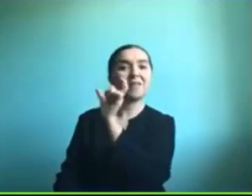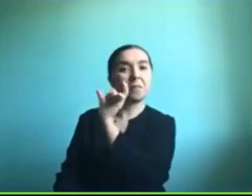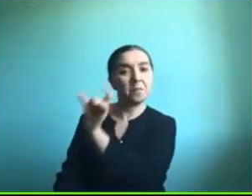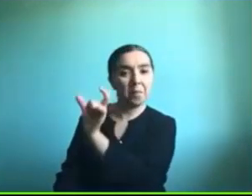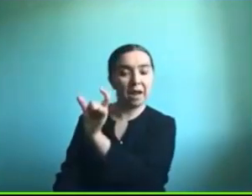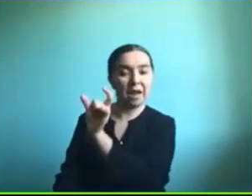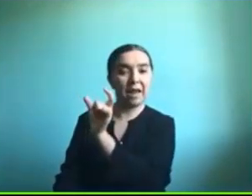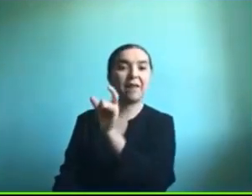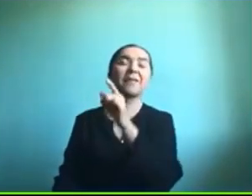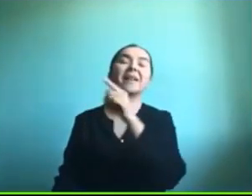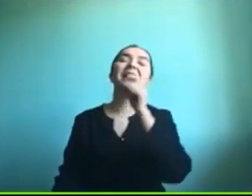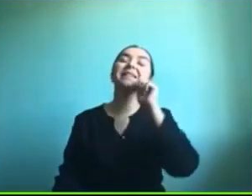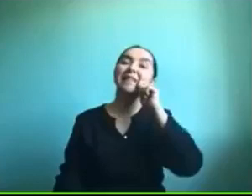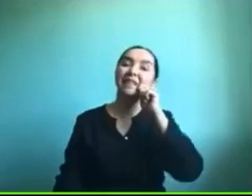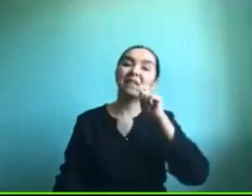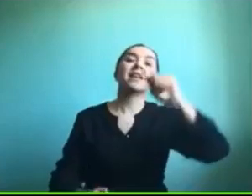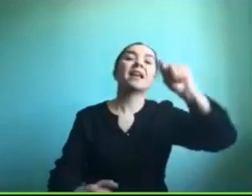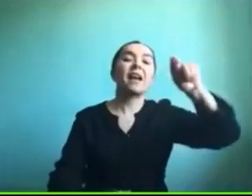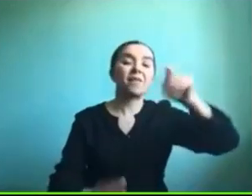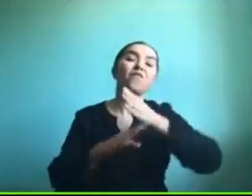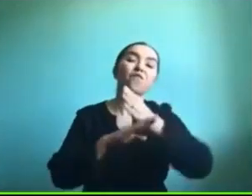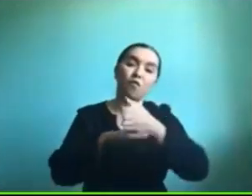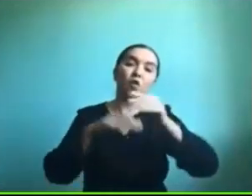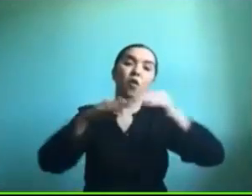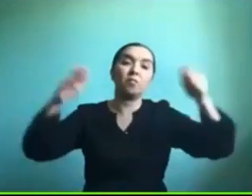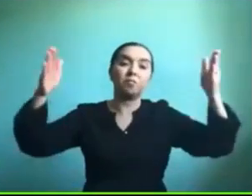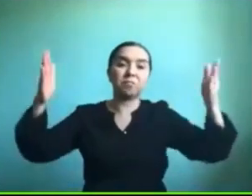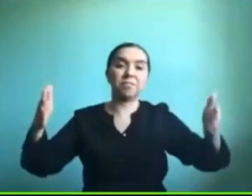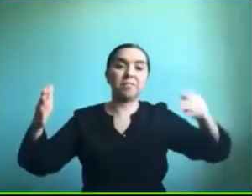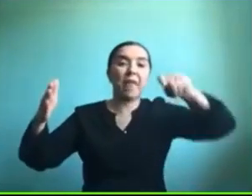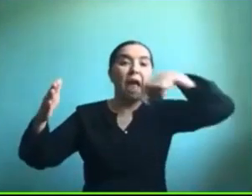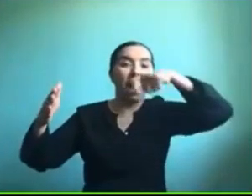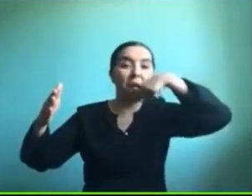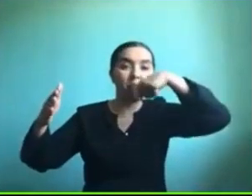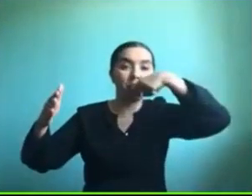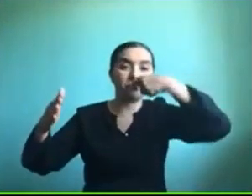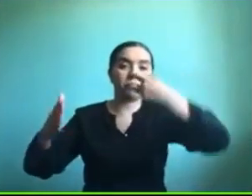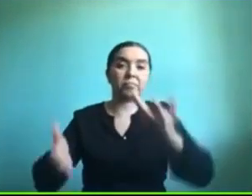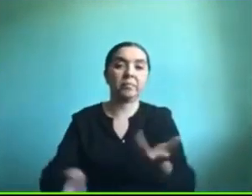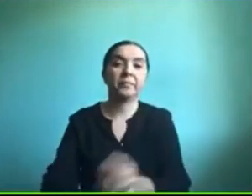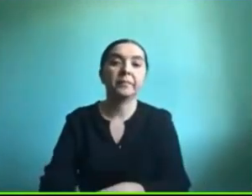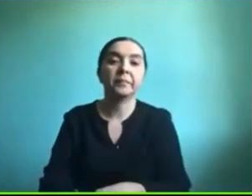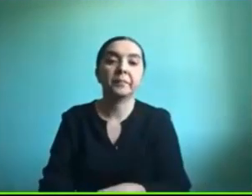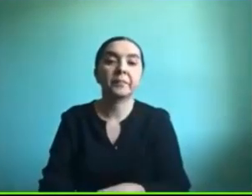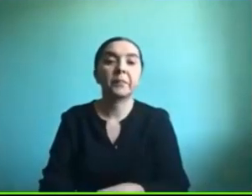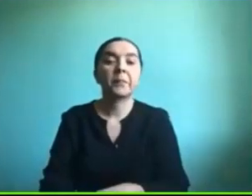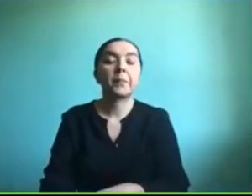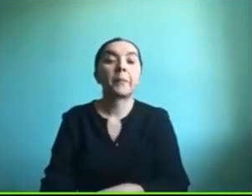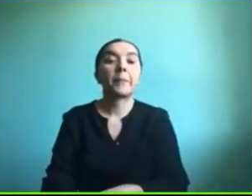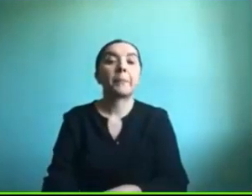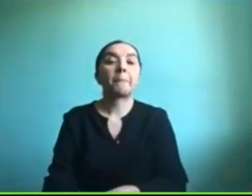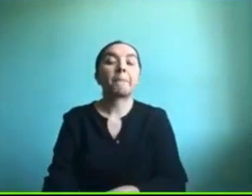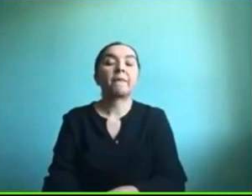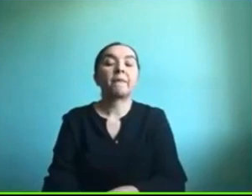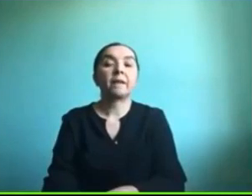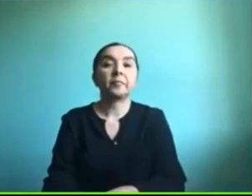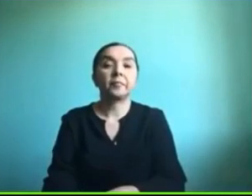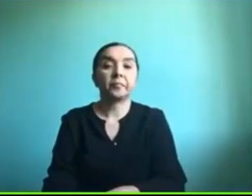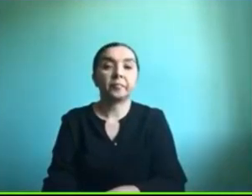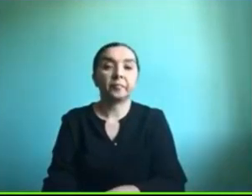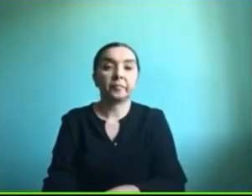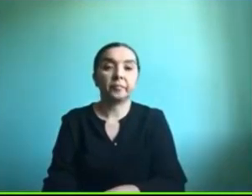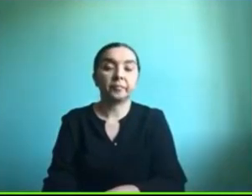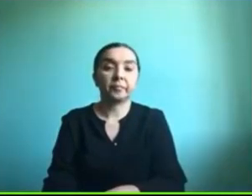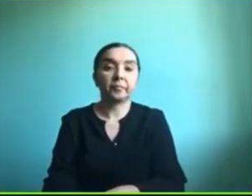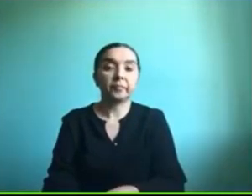a sentarse a la mesa a comer claro nos preguntan también por un software que ayuda a generar contenido